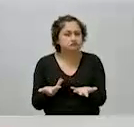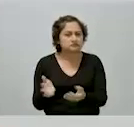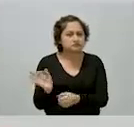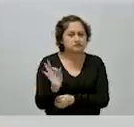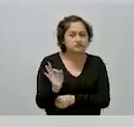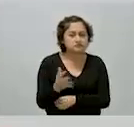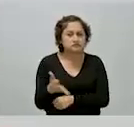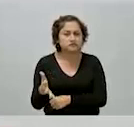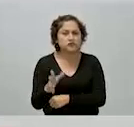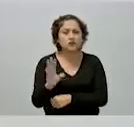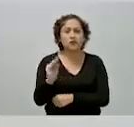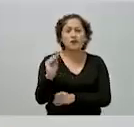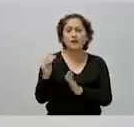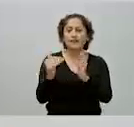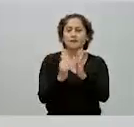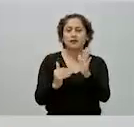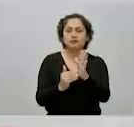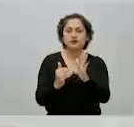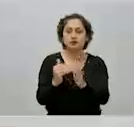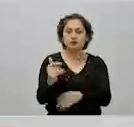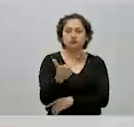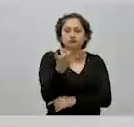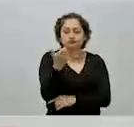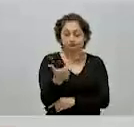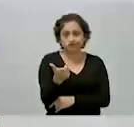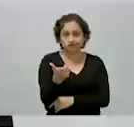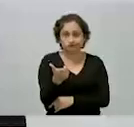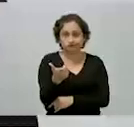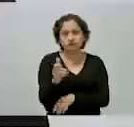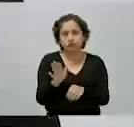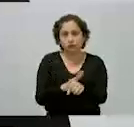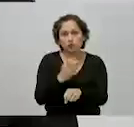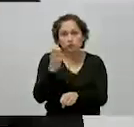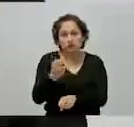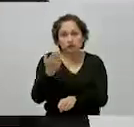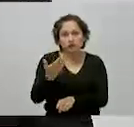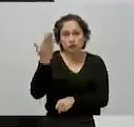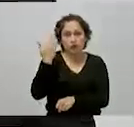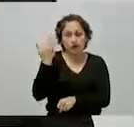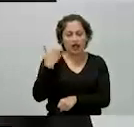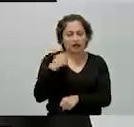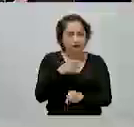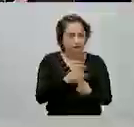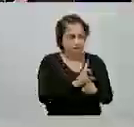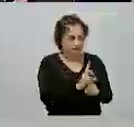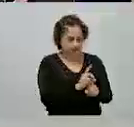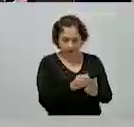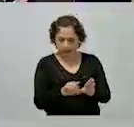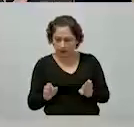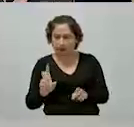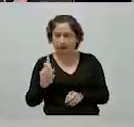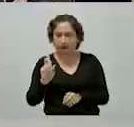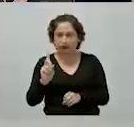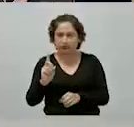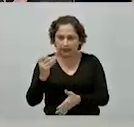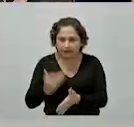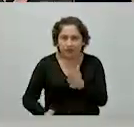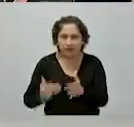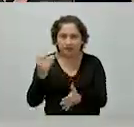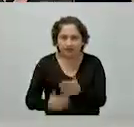90 mil millones de pesos. De modo que los 30 mil que nos hacen falta, ya puedo decir